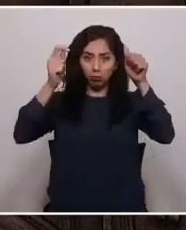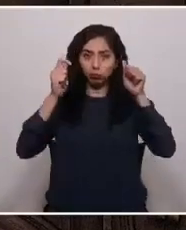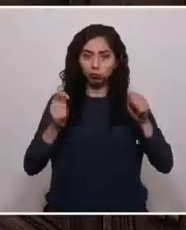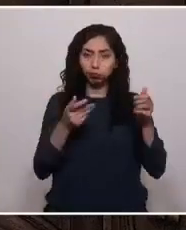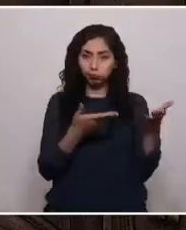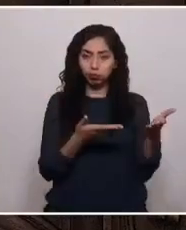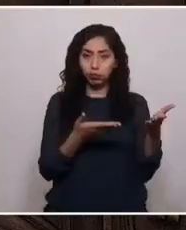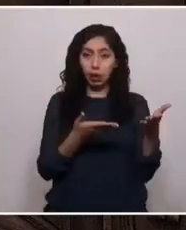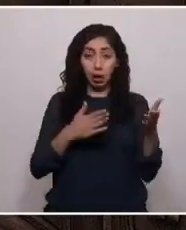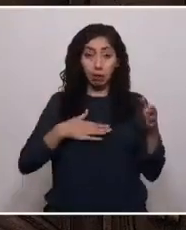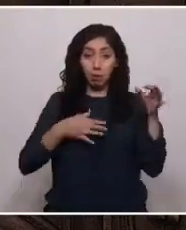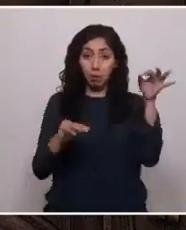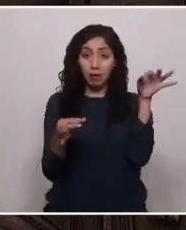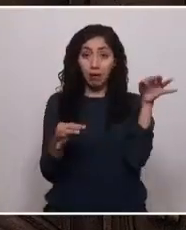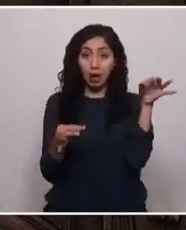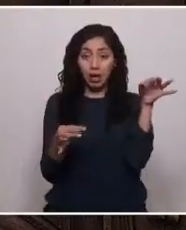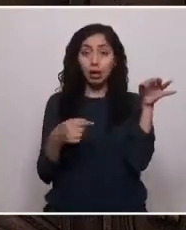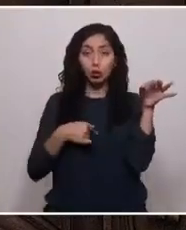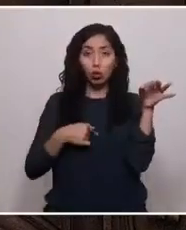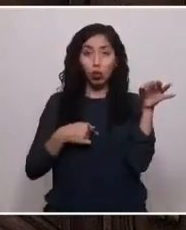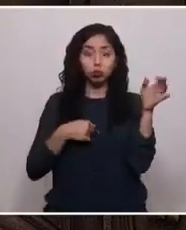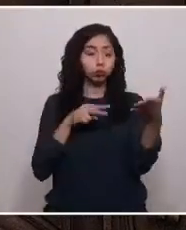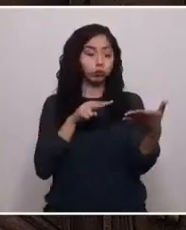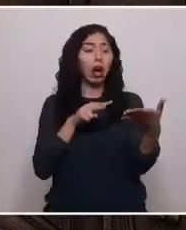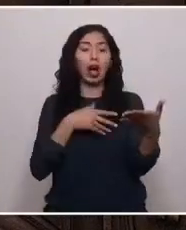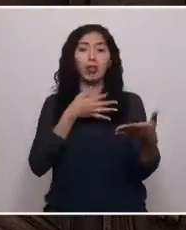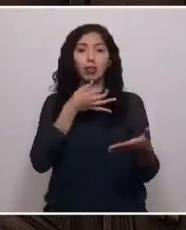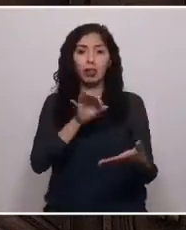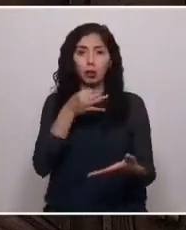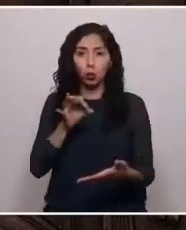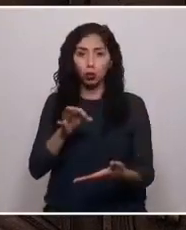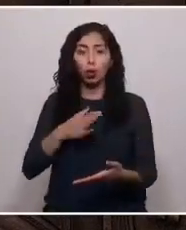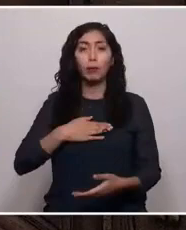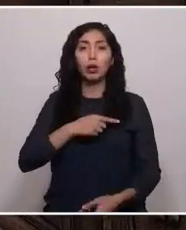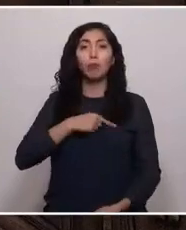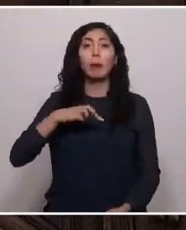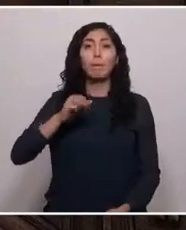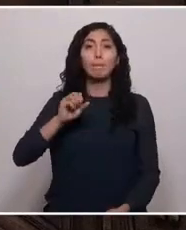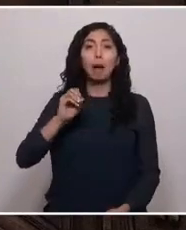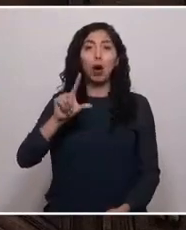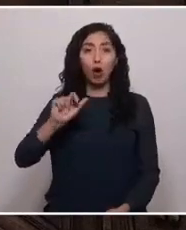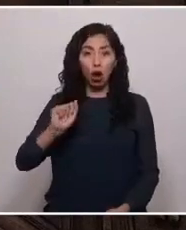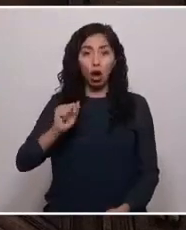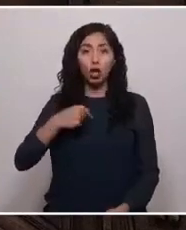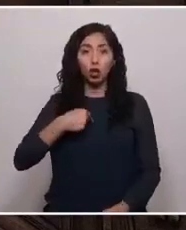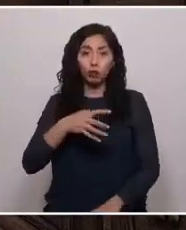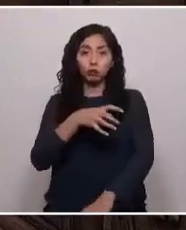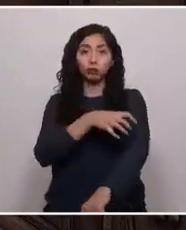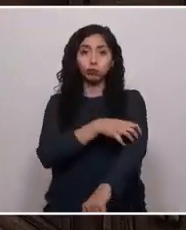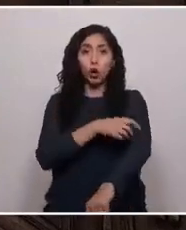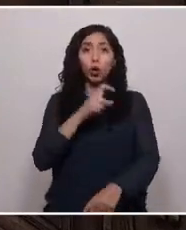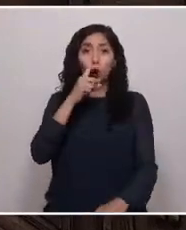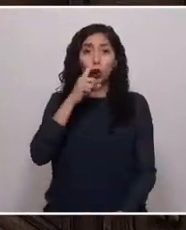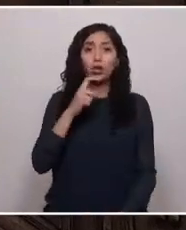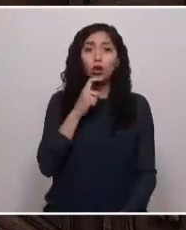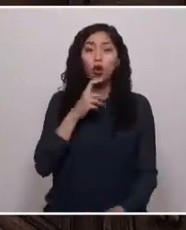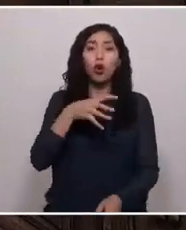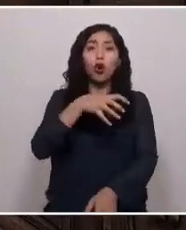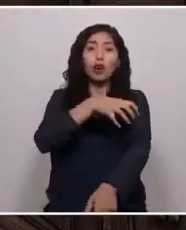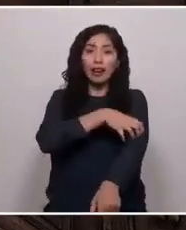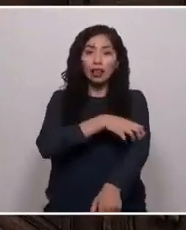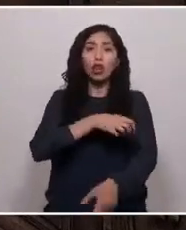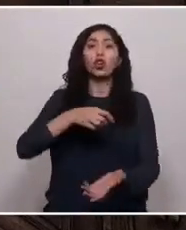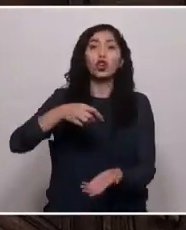a mi flyer, hice mi discurso. Mi nombre es Paola Grandón, vengo de la provincia de Curicó, región del Maule.